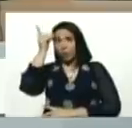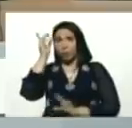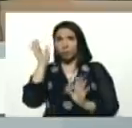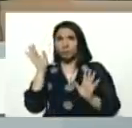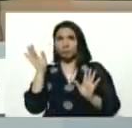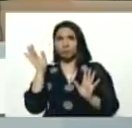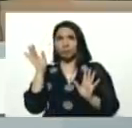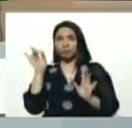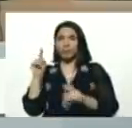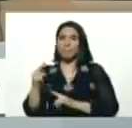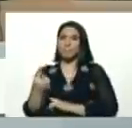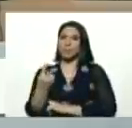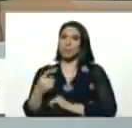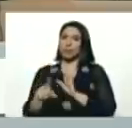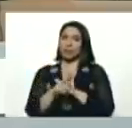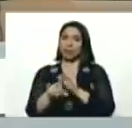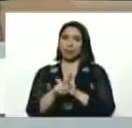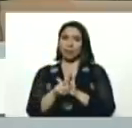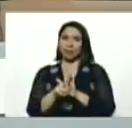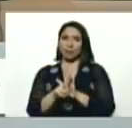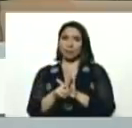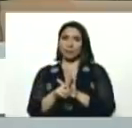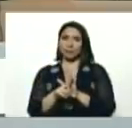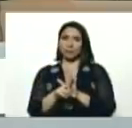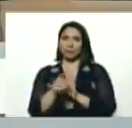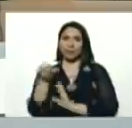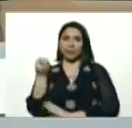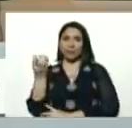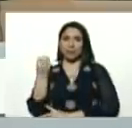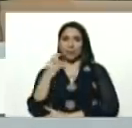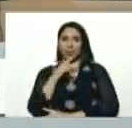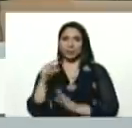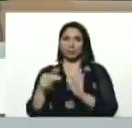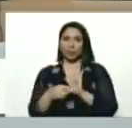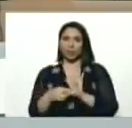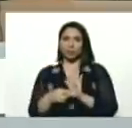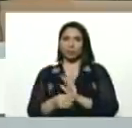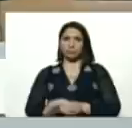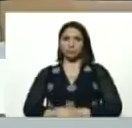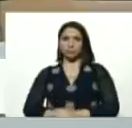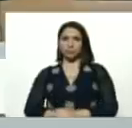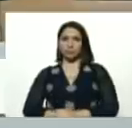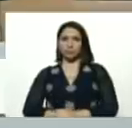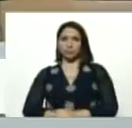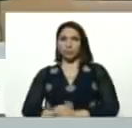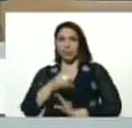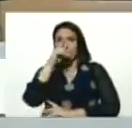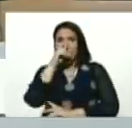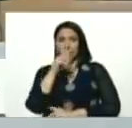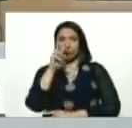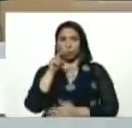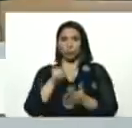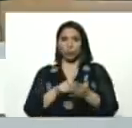la primera legislatura, de la asamblea nacional, fue del año 2000,